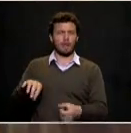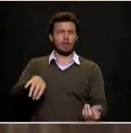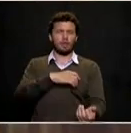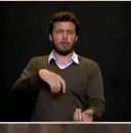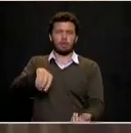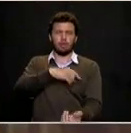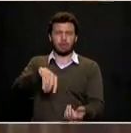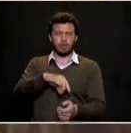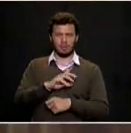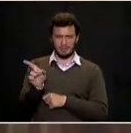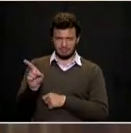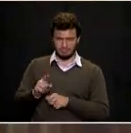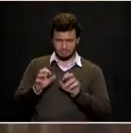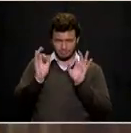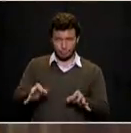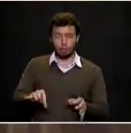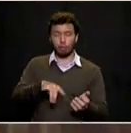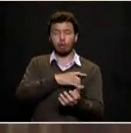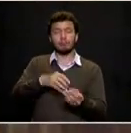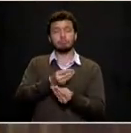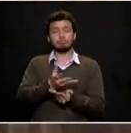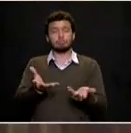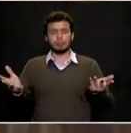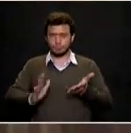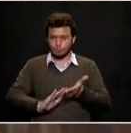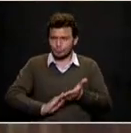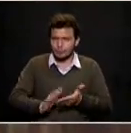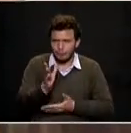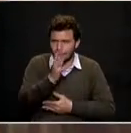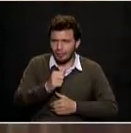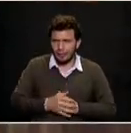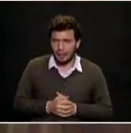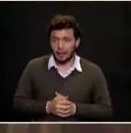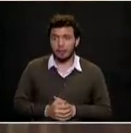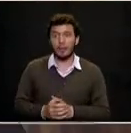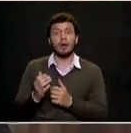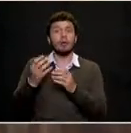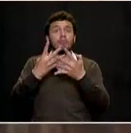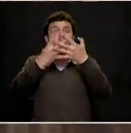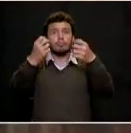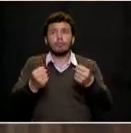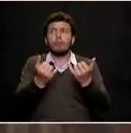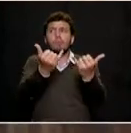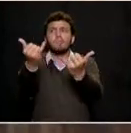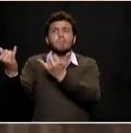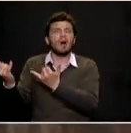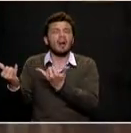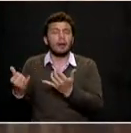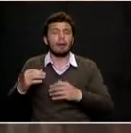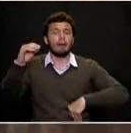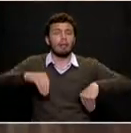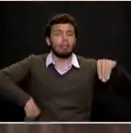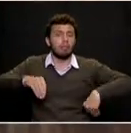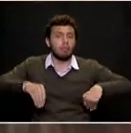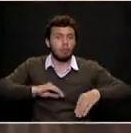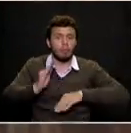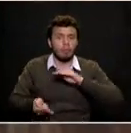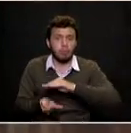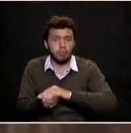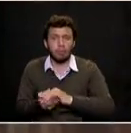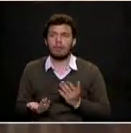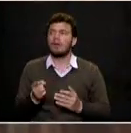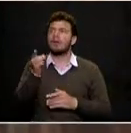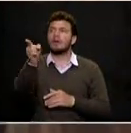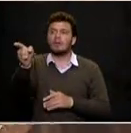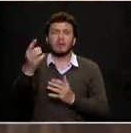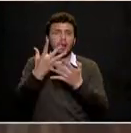y no se dan soluciones. En Colombia, en el tema carcelario, lo que hay allá es corrupción, simple y llanamente. Corrupción en el interior de las cárceles, corrupción en el